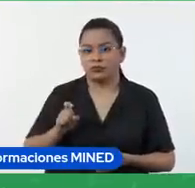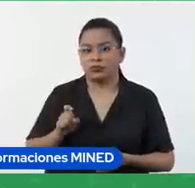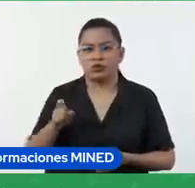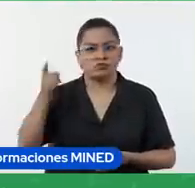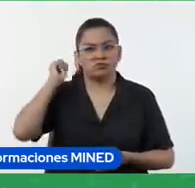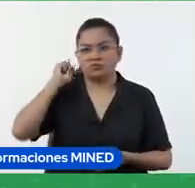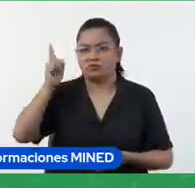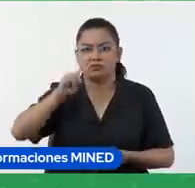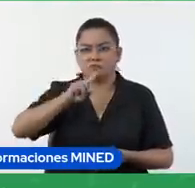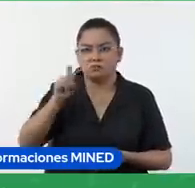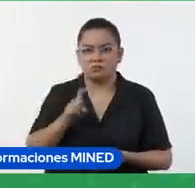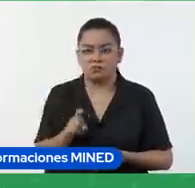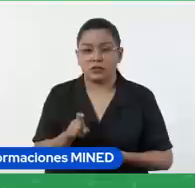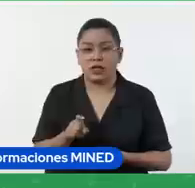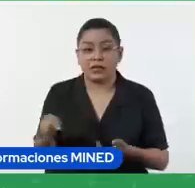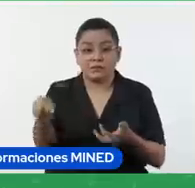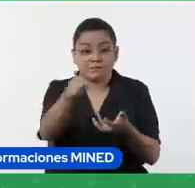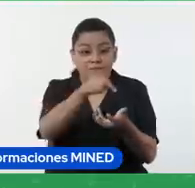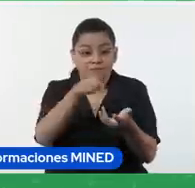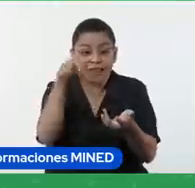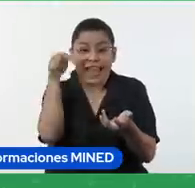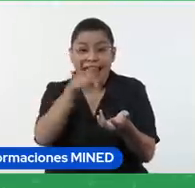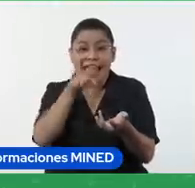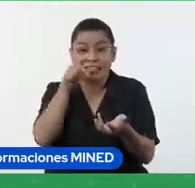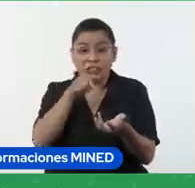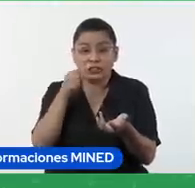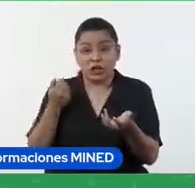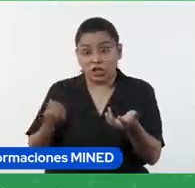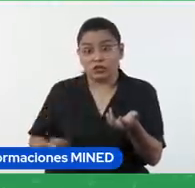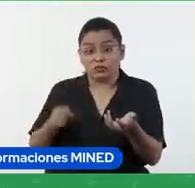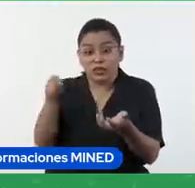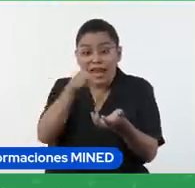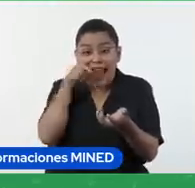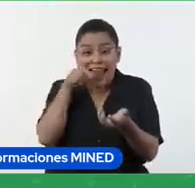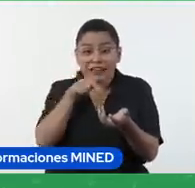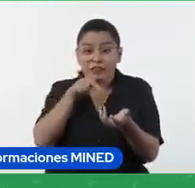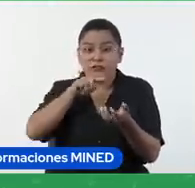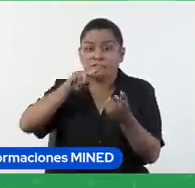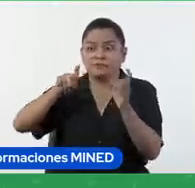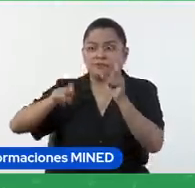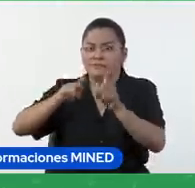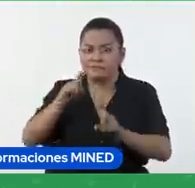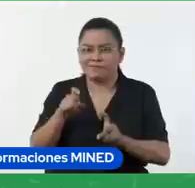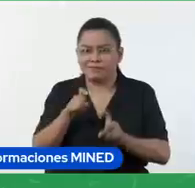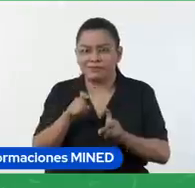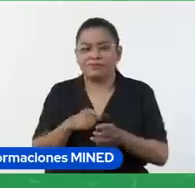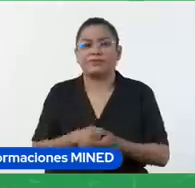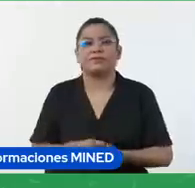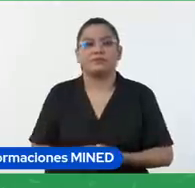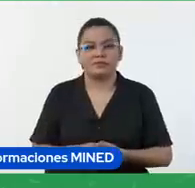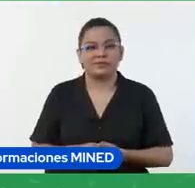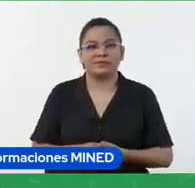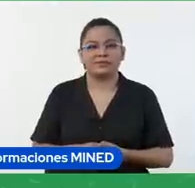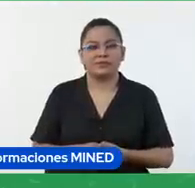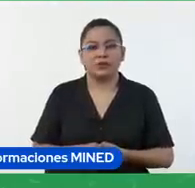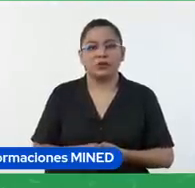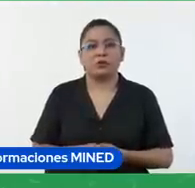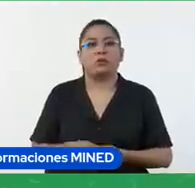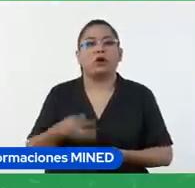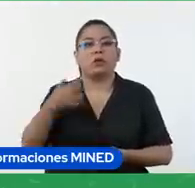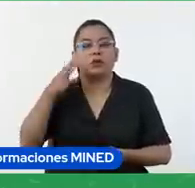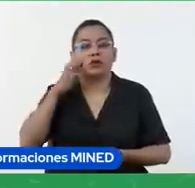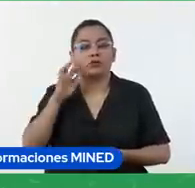quien hace las preguntas, sino que se da la opción a los estudiantes porque eso es útil. ¿Por qué? Voy a ver si están